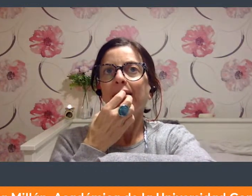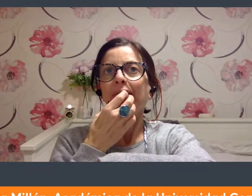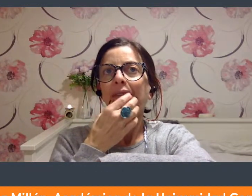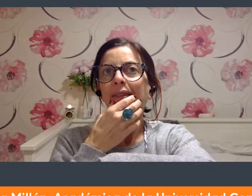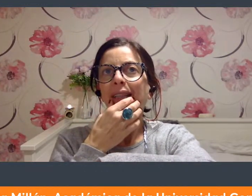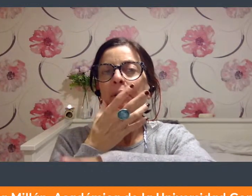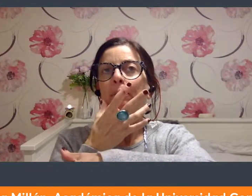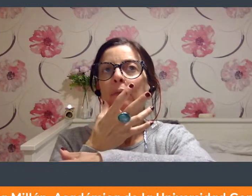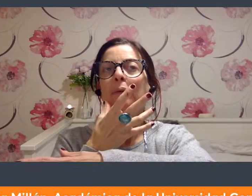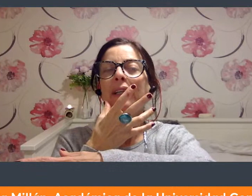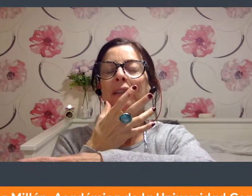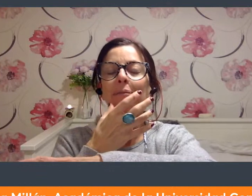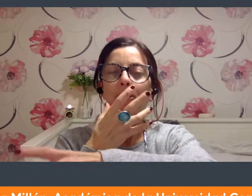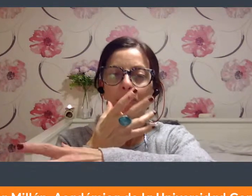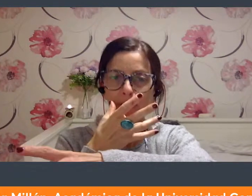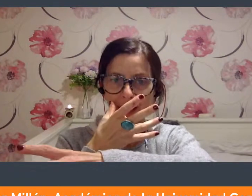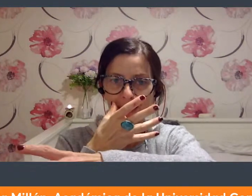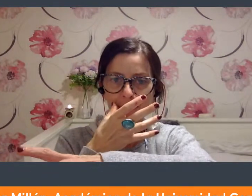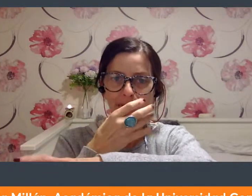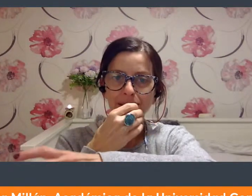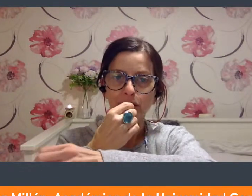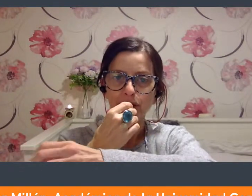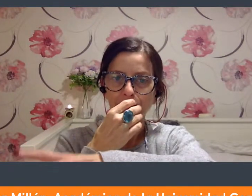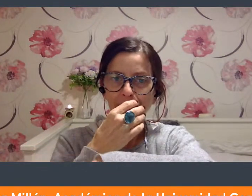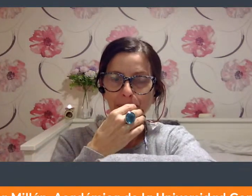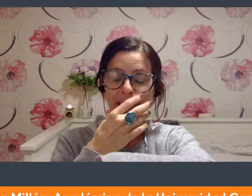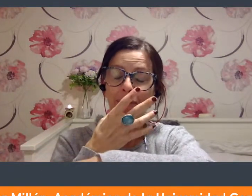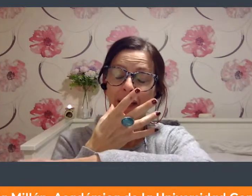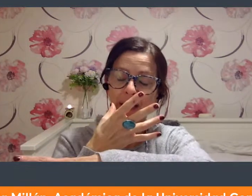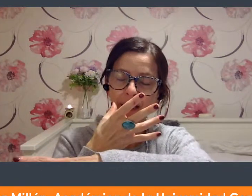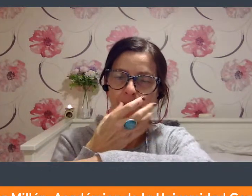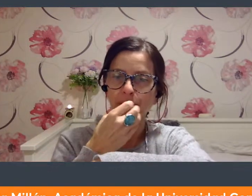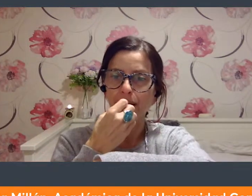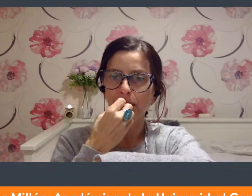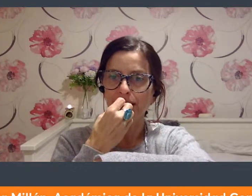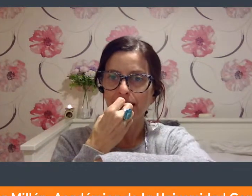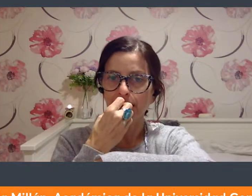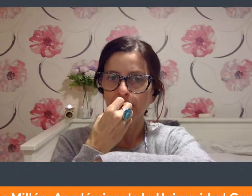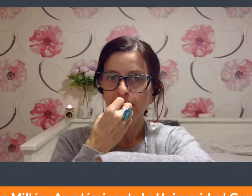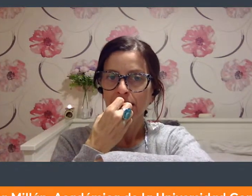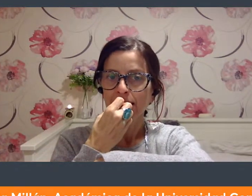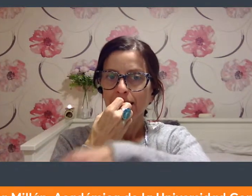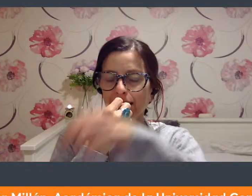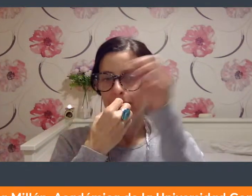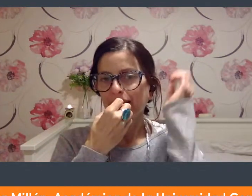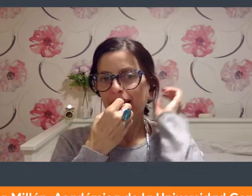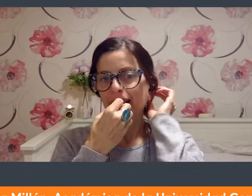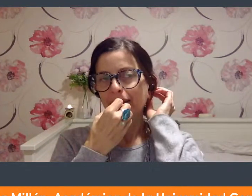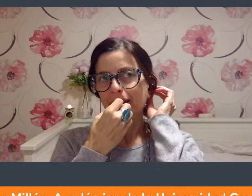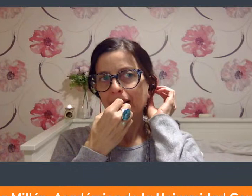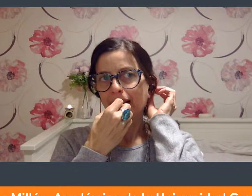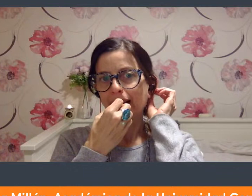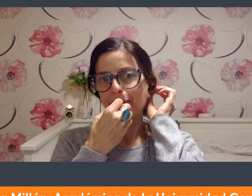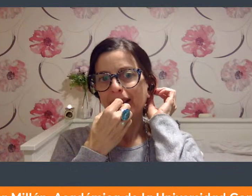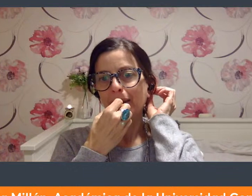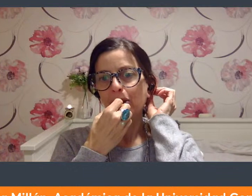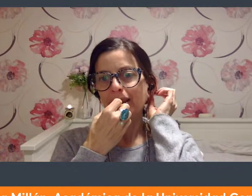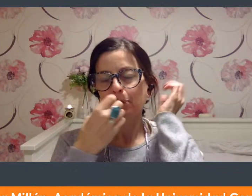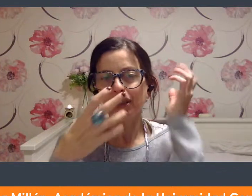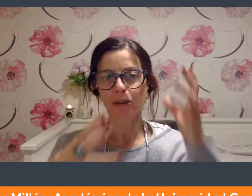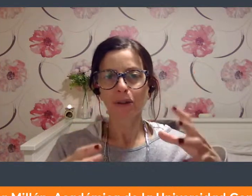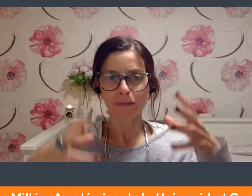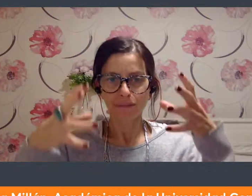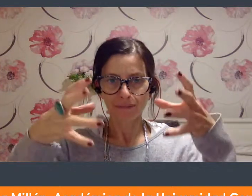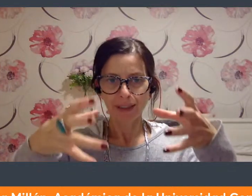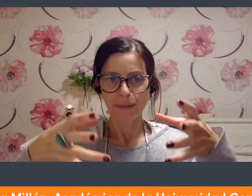ahora también podemos ver pero esto ya es más capaz que es más naif lo que voy a plantear ver que la pandemia